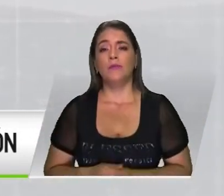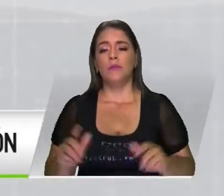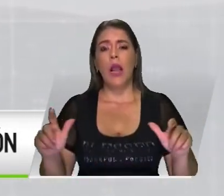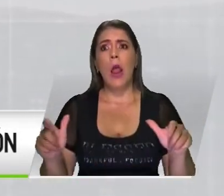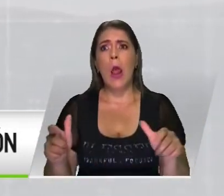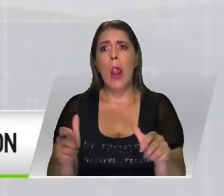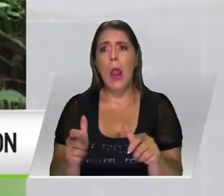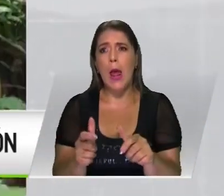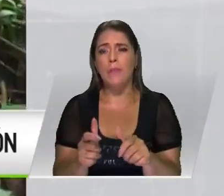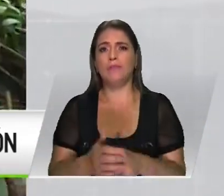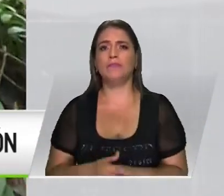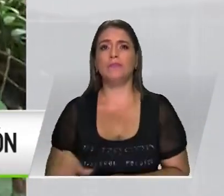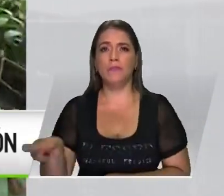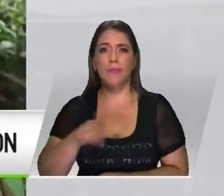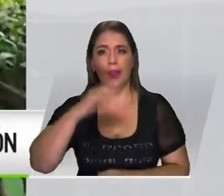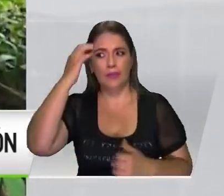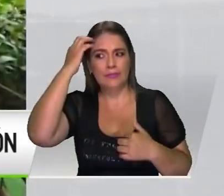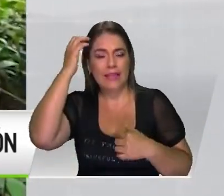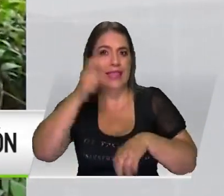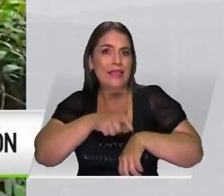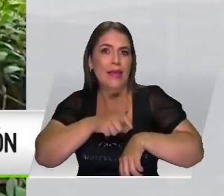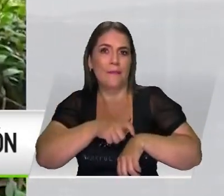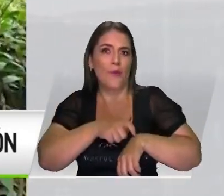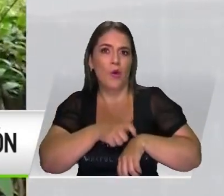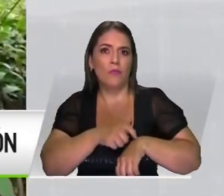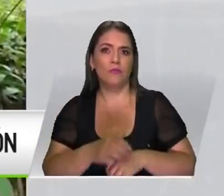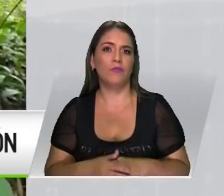los monos saben que no hay tiempo que perder.